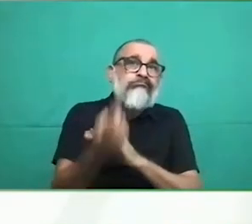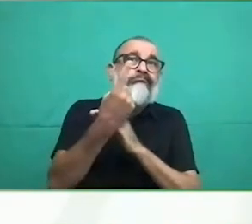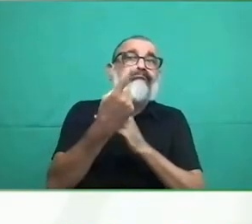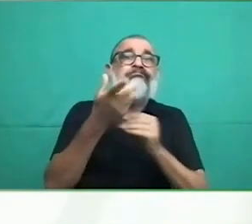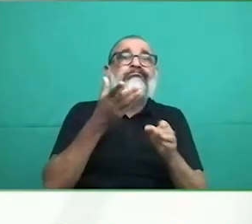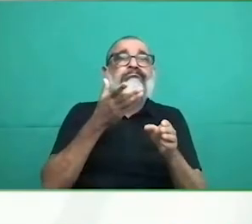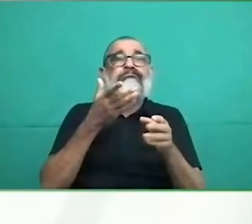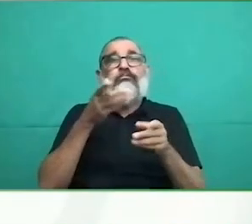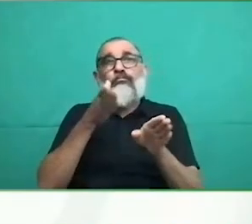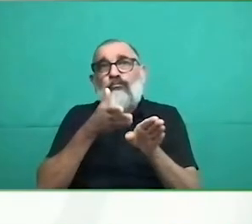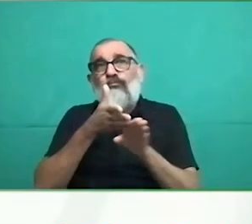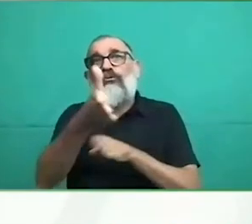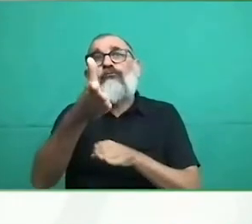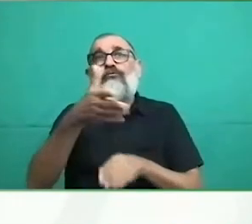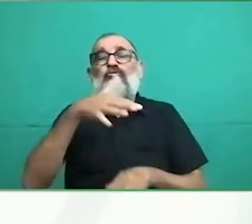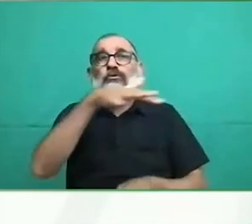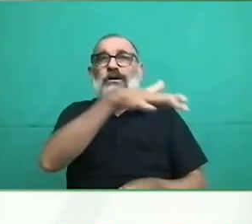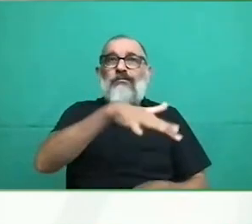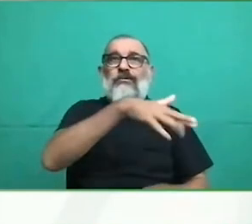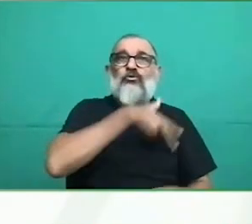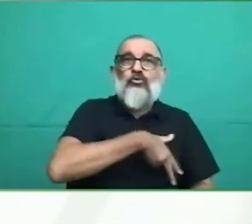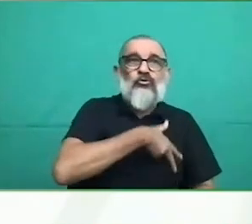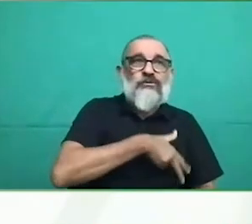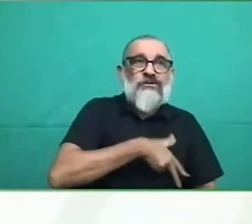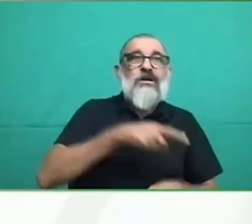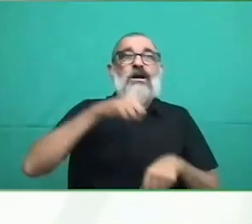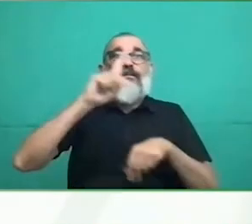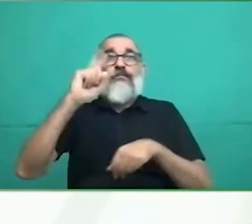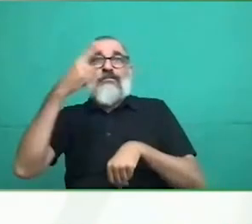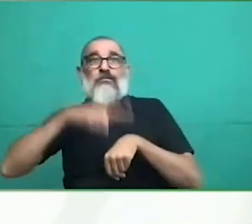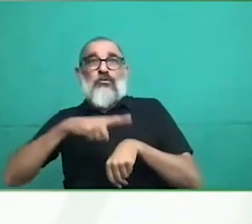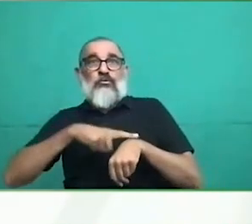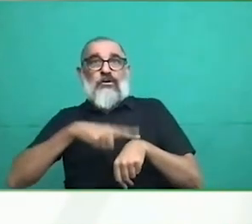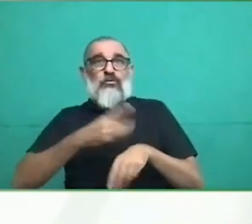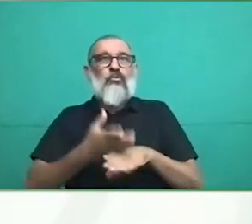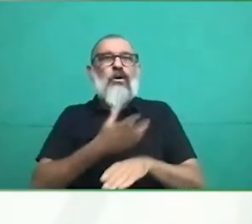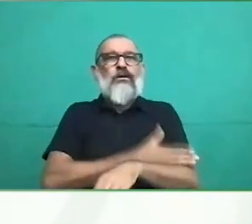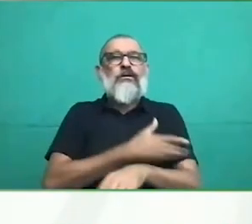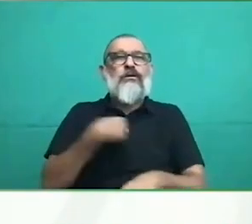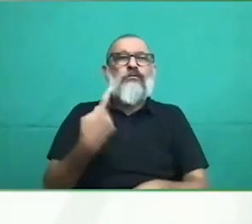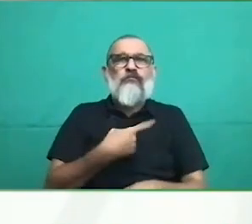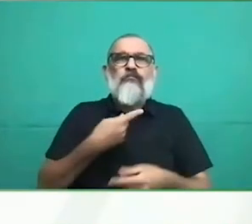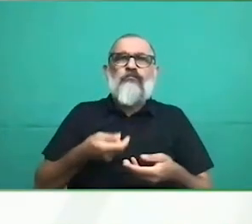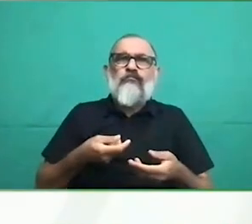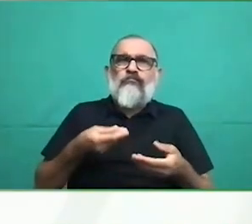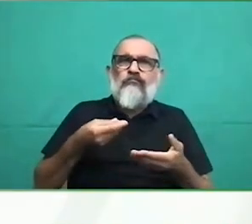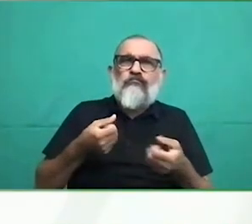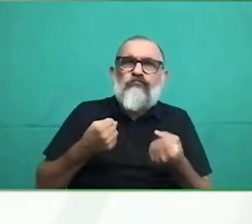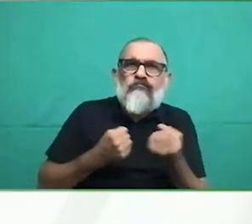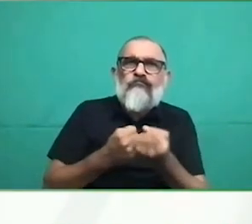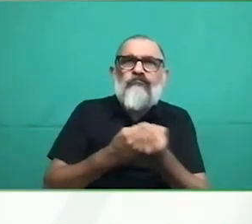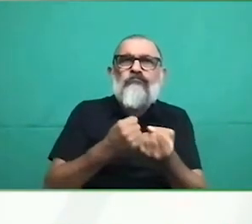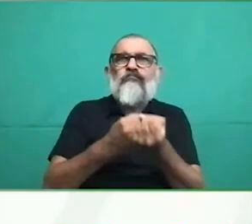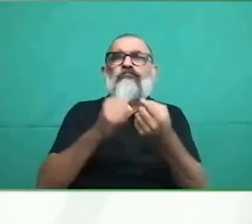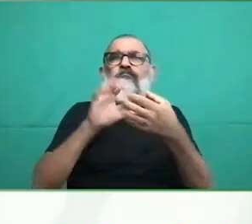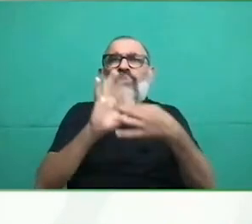igual lo que impida que una persona pueda gestionar sus asuntos sin apoyo, porque nuestra obligación es que nuestro